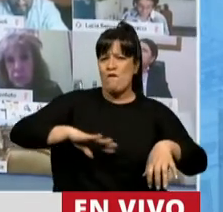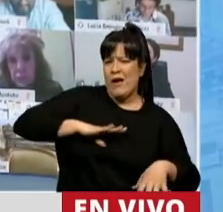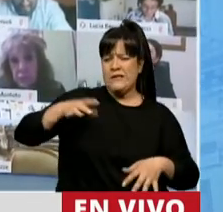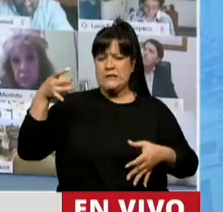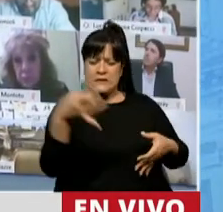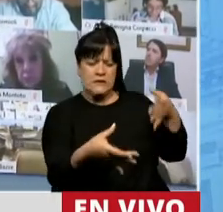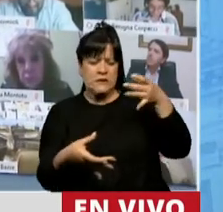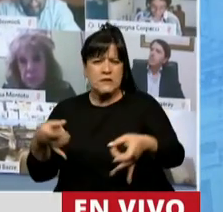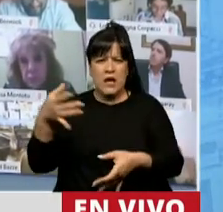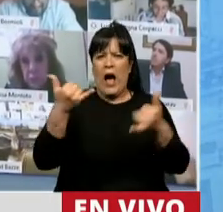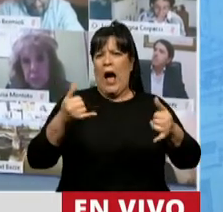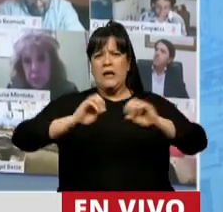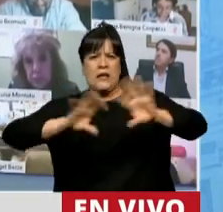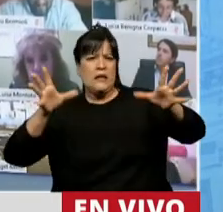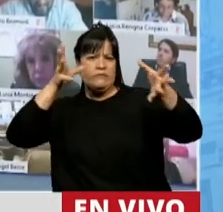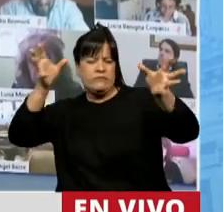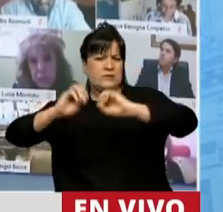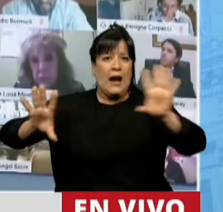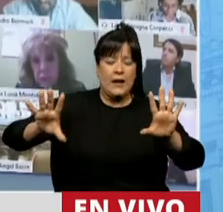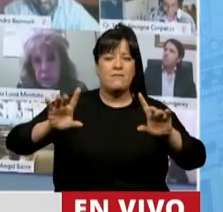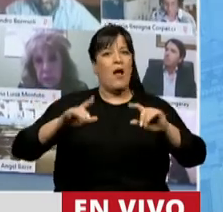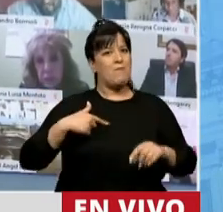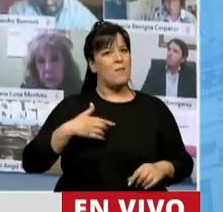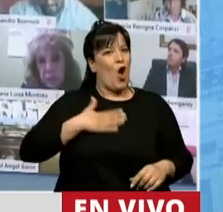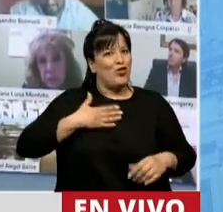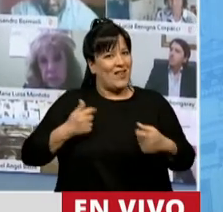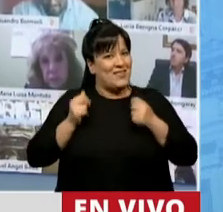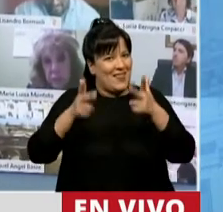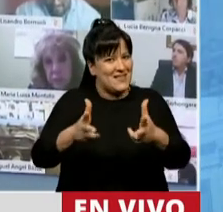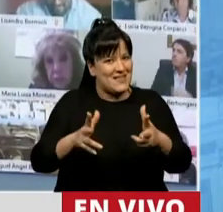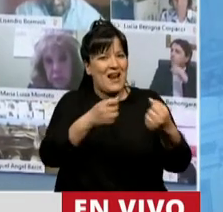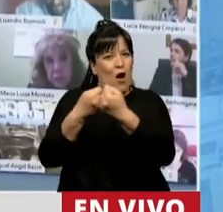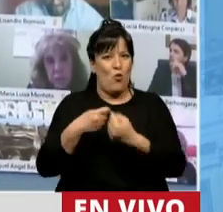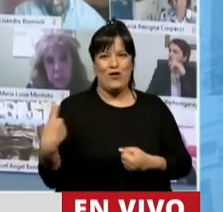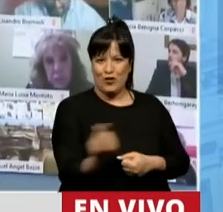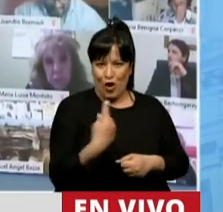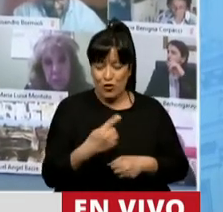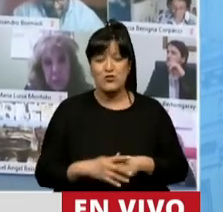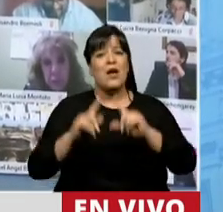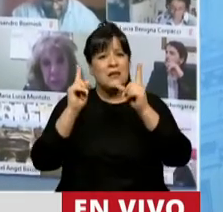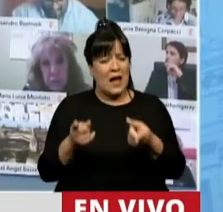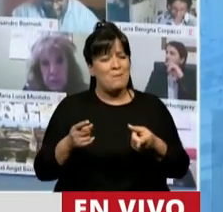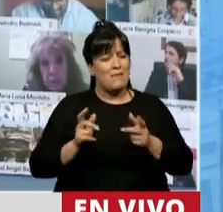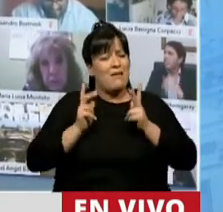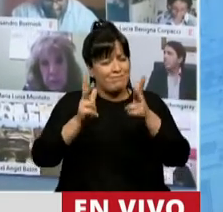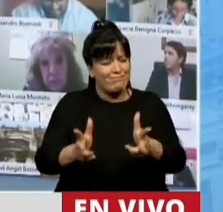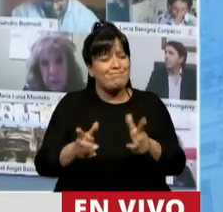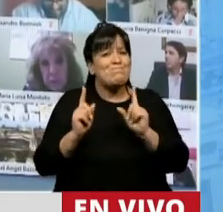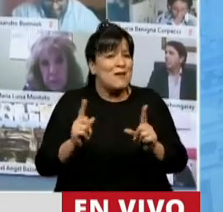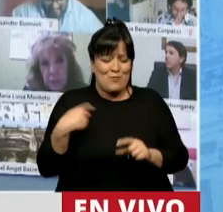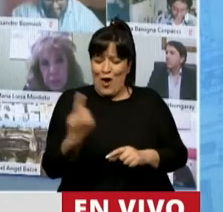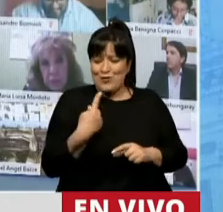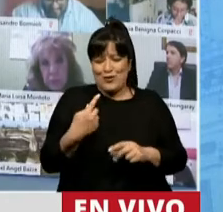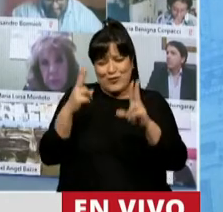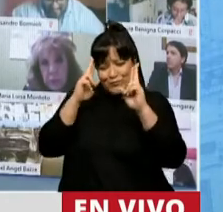y de los escándalos. Debemos decir también, señor presidente, para ser leales con nosotros mismos